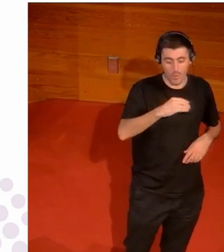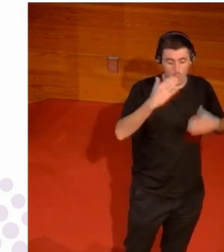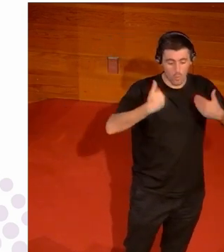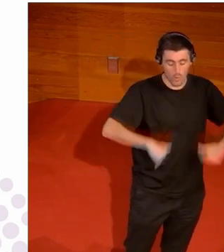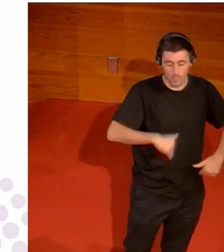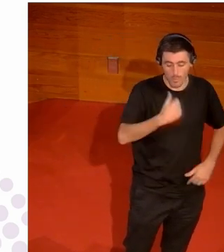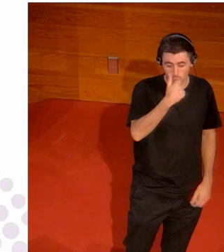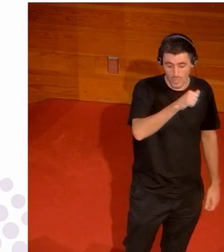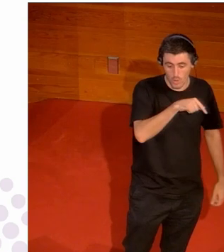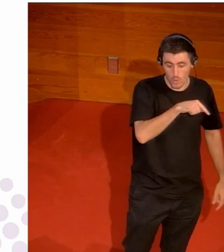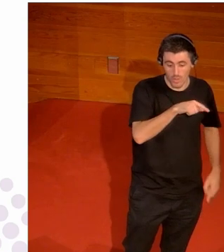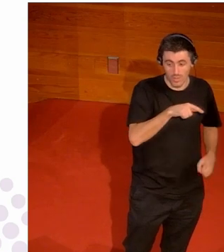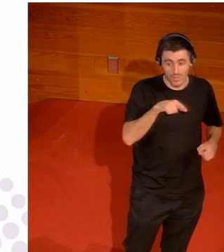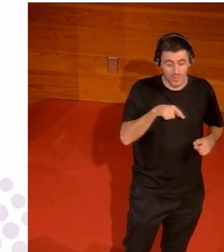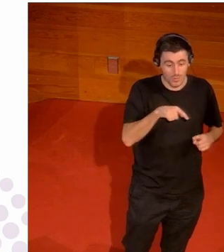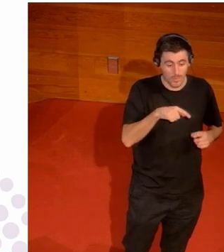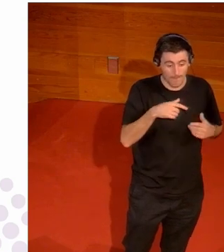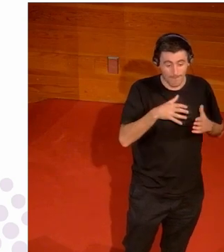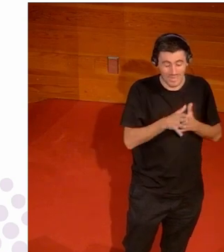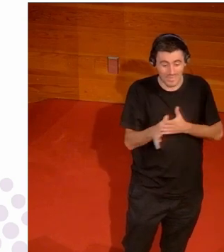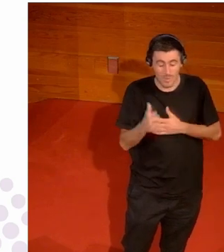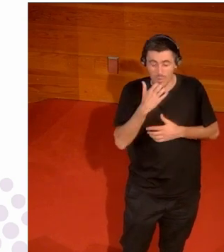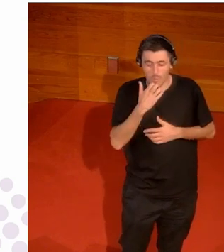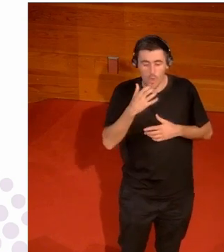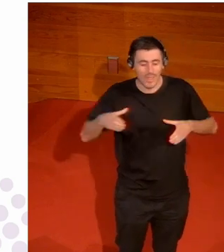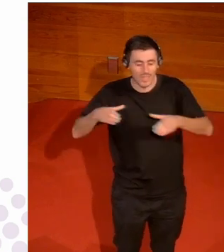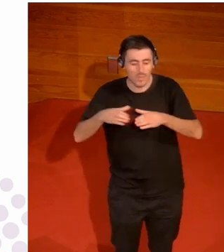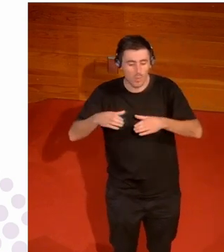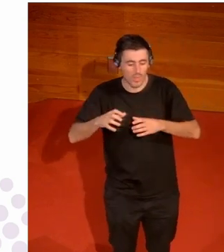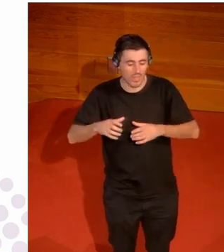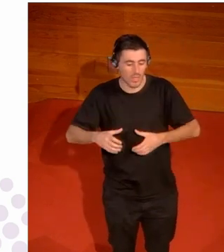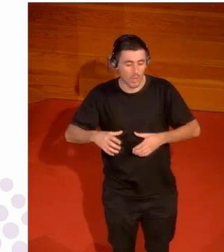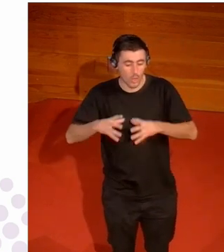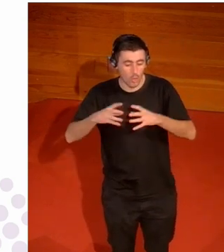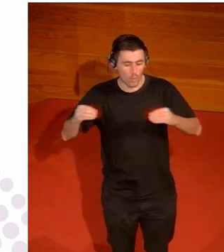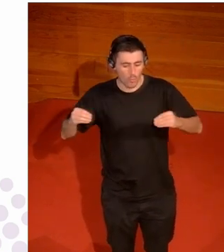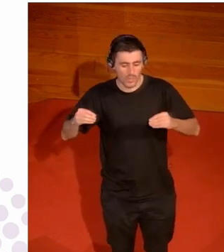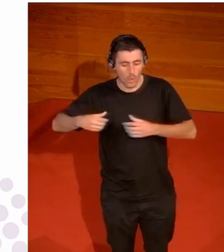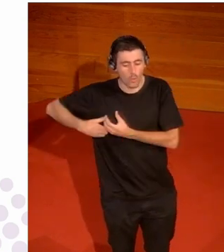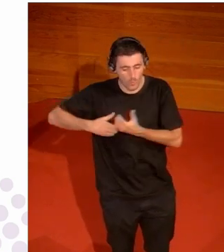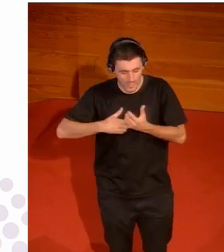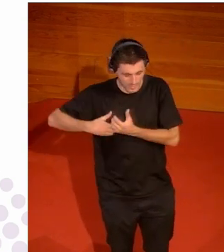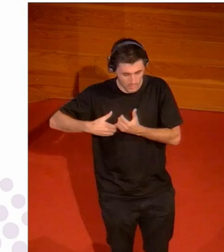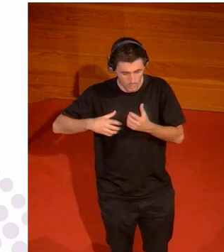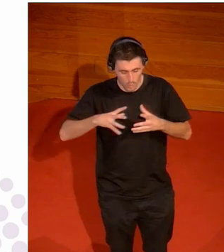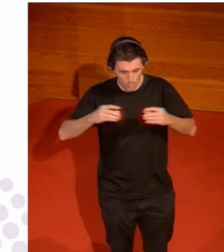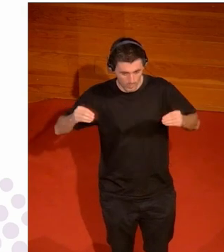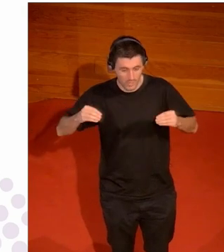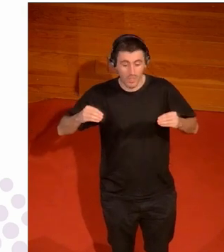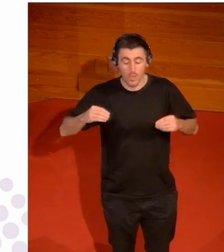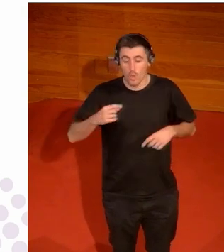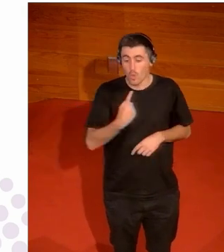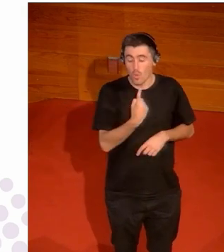lo va a permanecer en un equipo de rugby por ejemplo un jugador una jugadora que haya hecho la transición